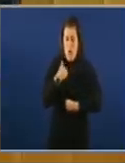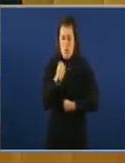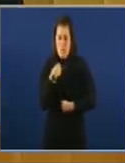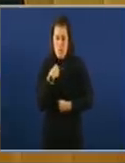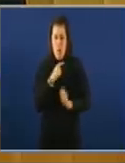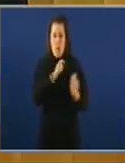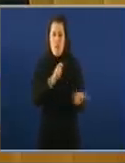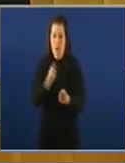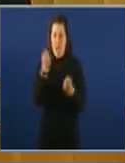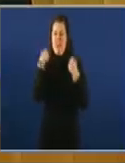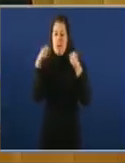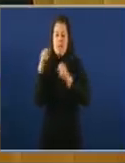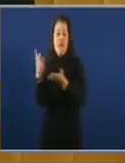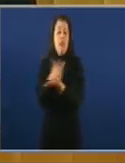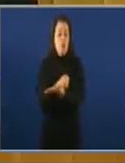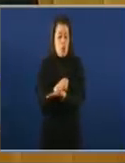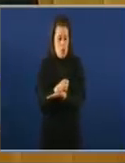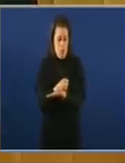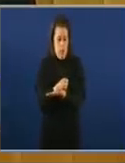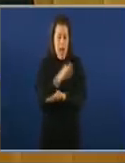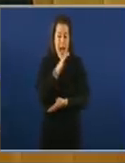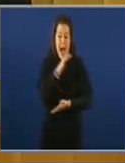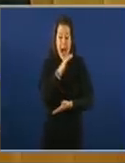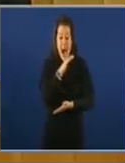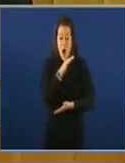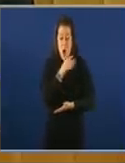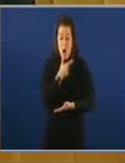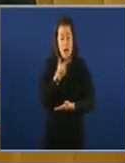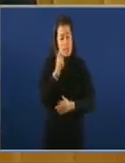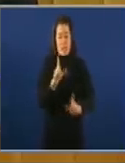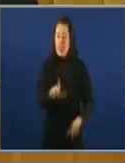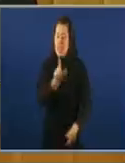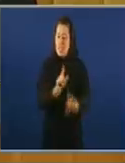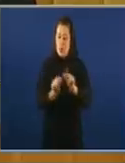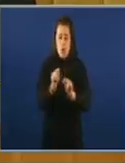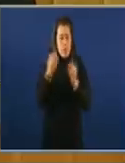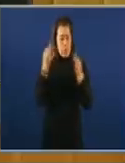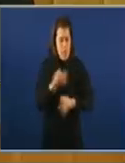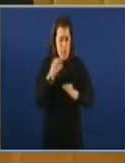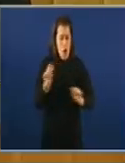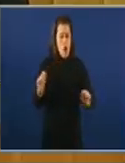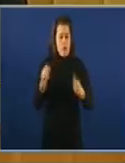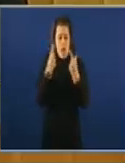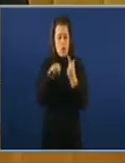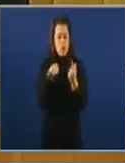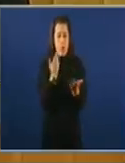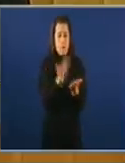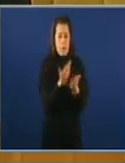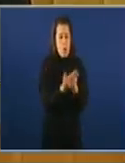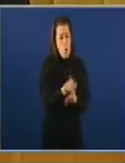Pero agora chegou o momento da verdad, señor Feijó. Agora ten que tomar unha decisión e eu lle pido que sea xeneroso.